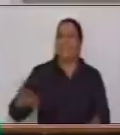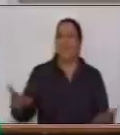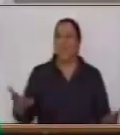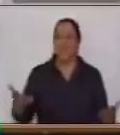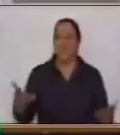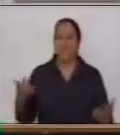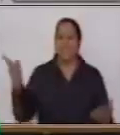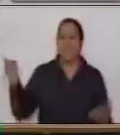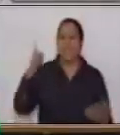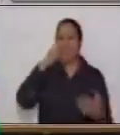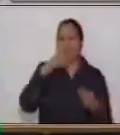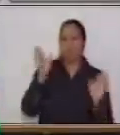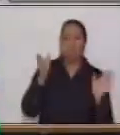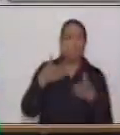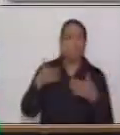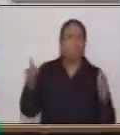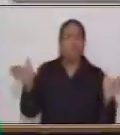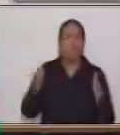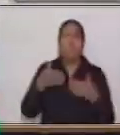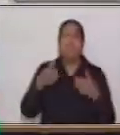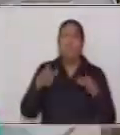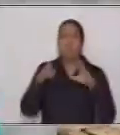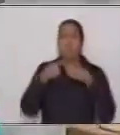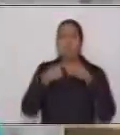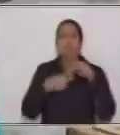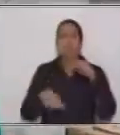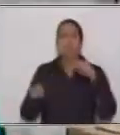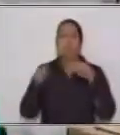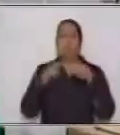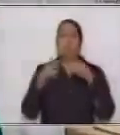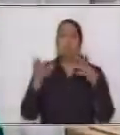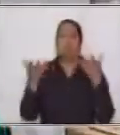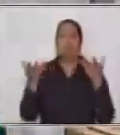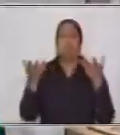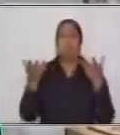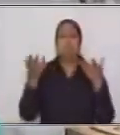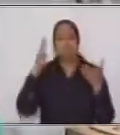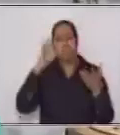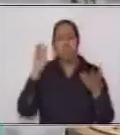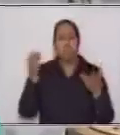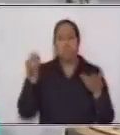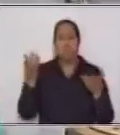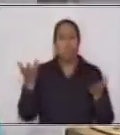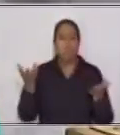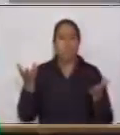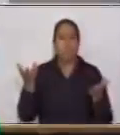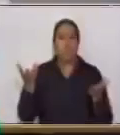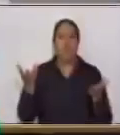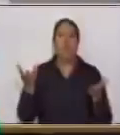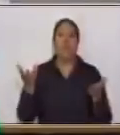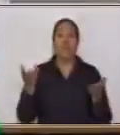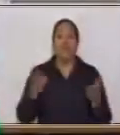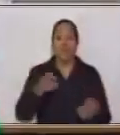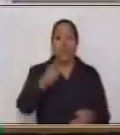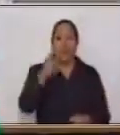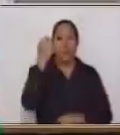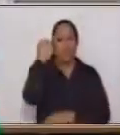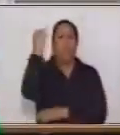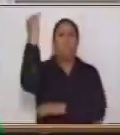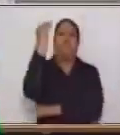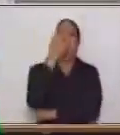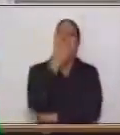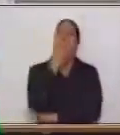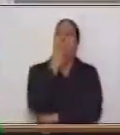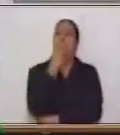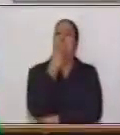tiene ningún anillo. Ahora, quiero que imagines en casa, cuántos anillos